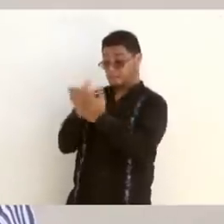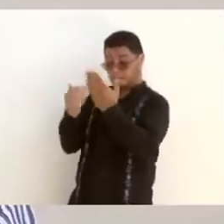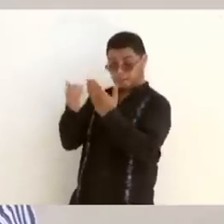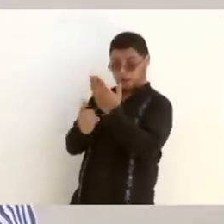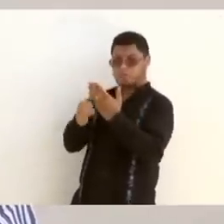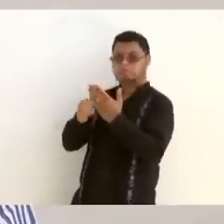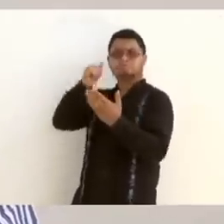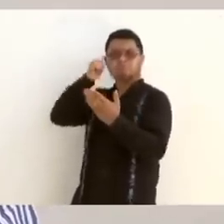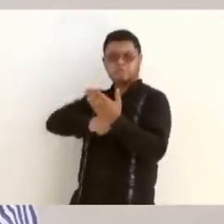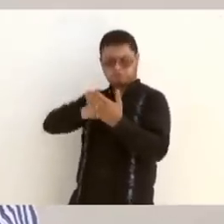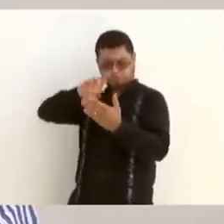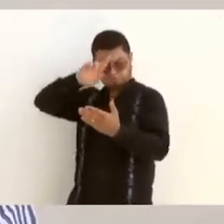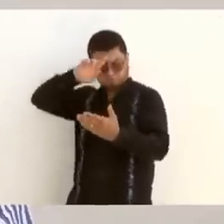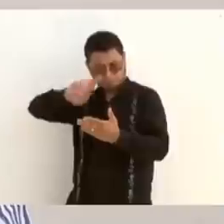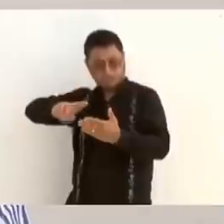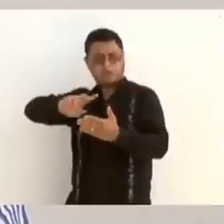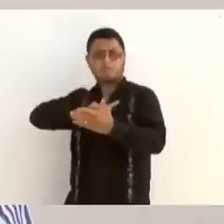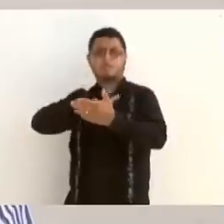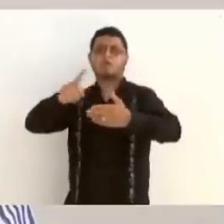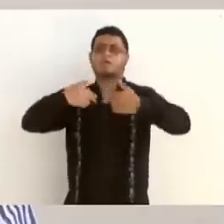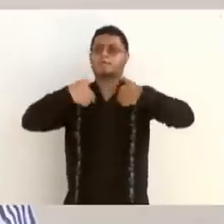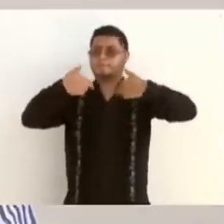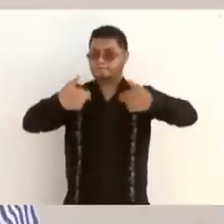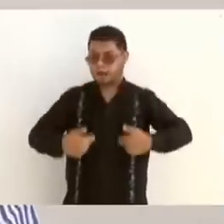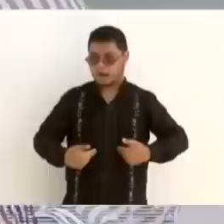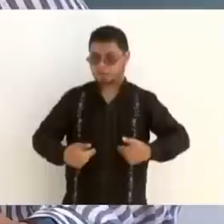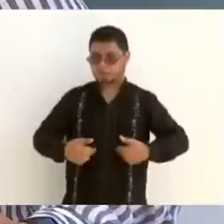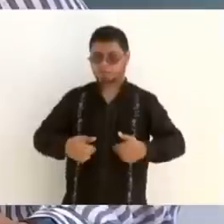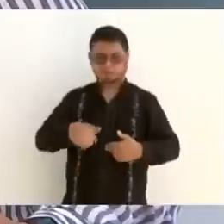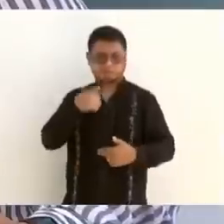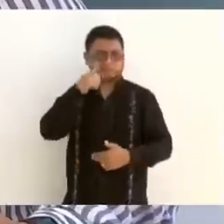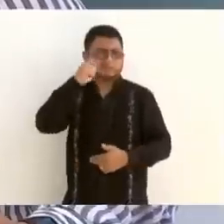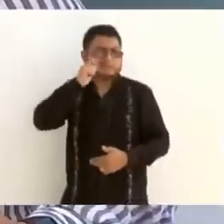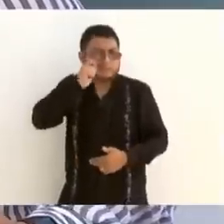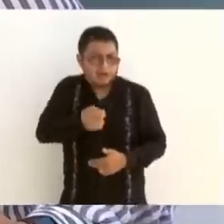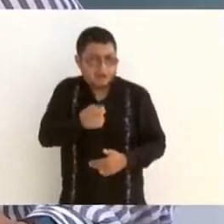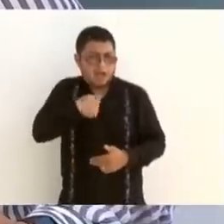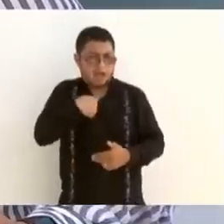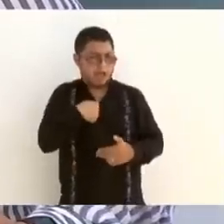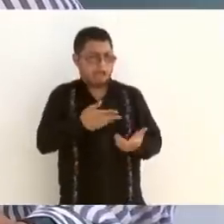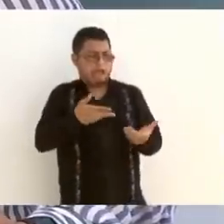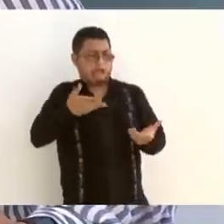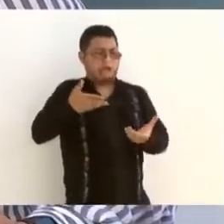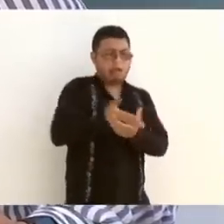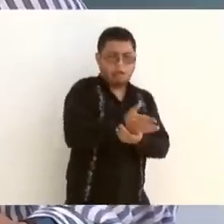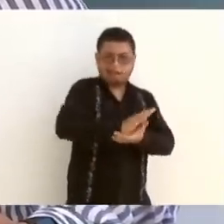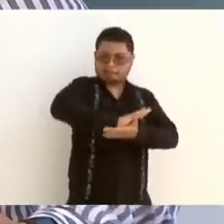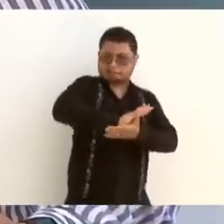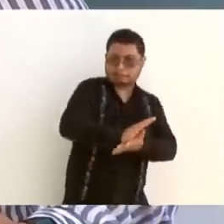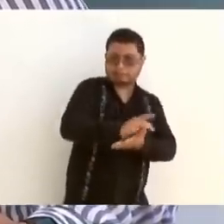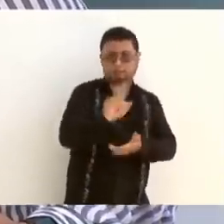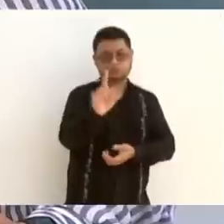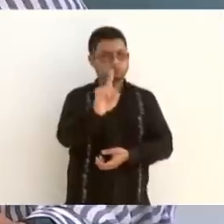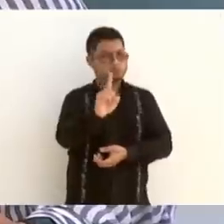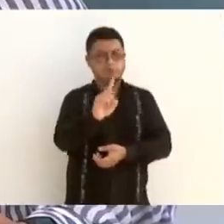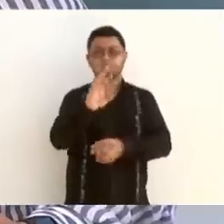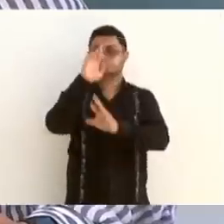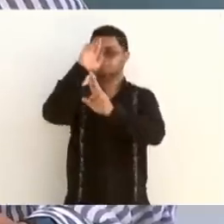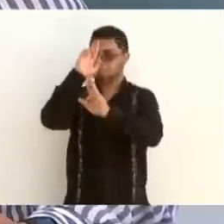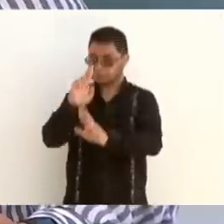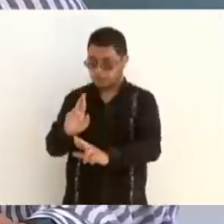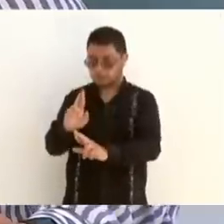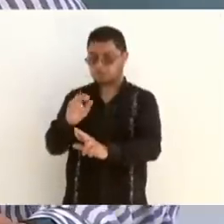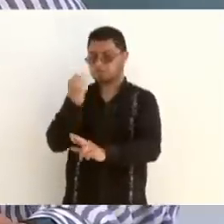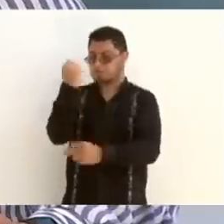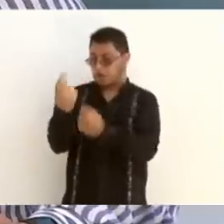estricto apego al respecto de los derechos humanos. Se trata de buscar soluciones favorables para todos los involucrados, para aquellos que se vieron forzados